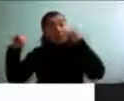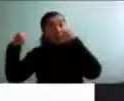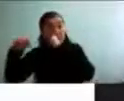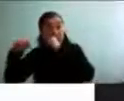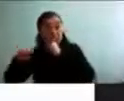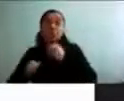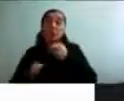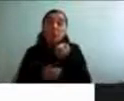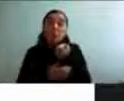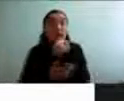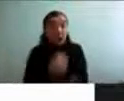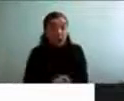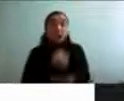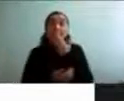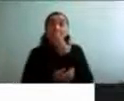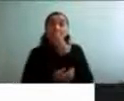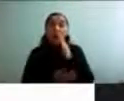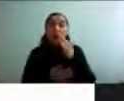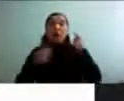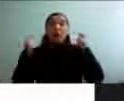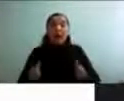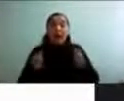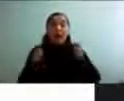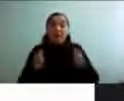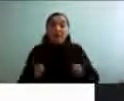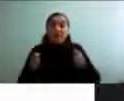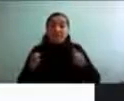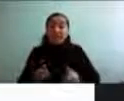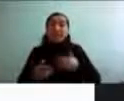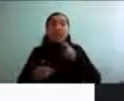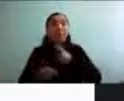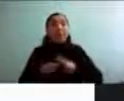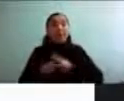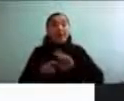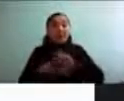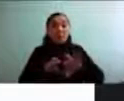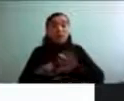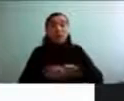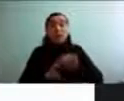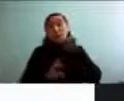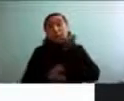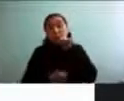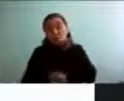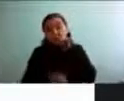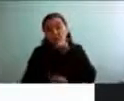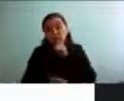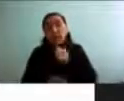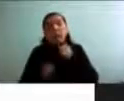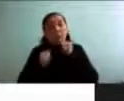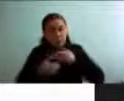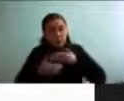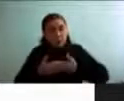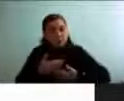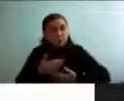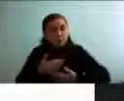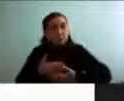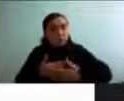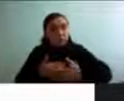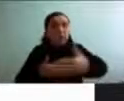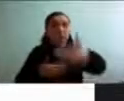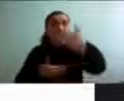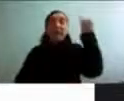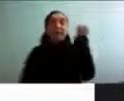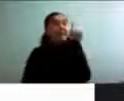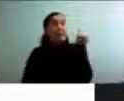habilidades para realizar las actividades de la vida diaria y puedan mantenerse independientes a medida que van